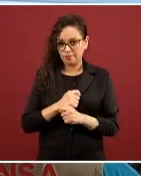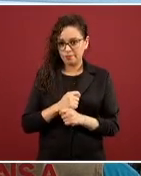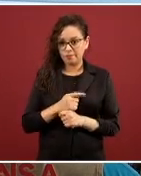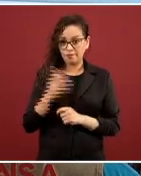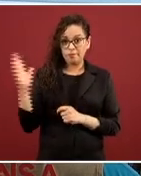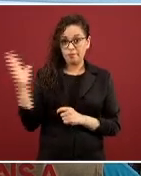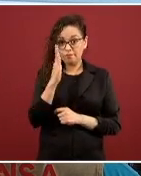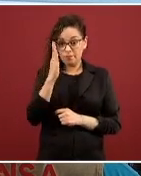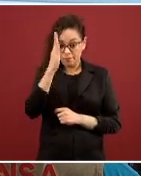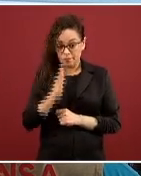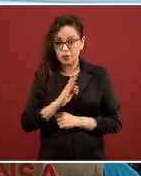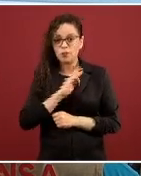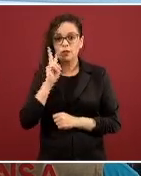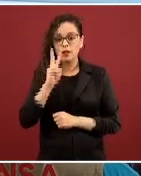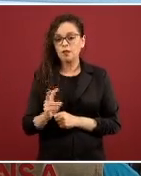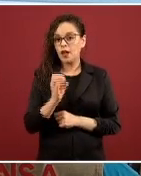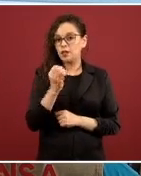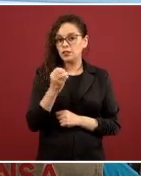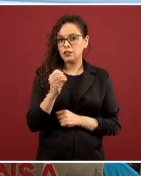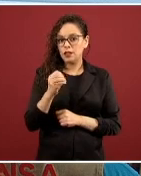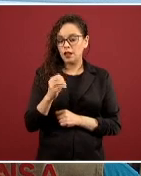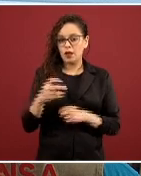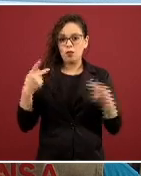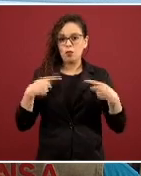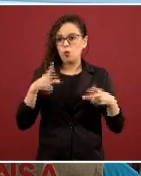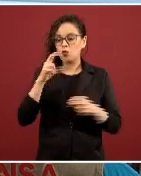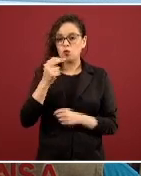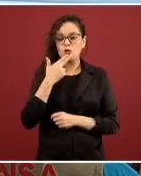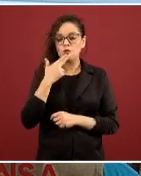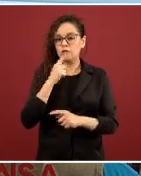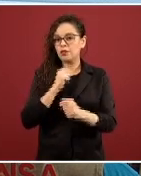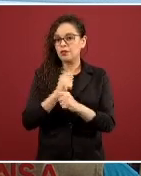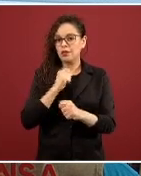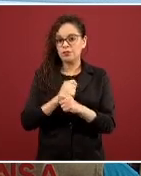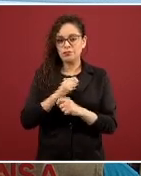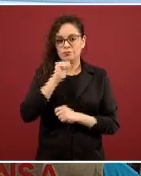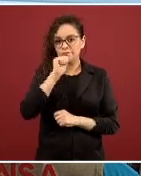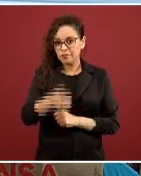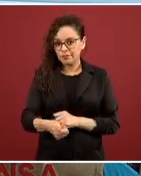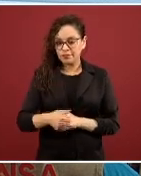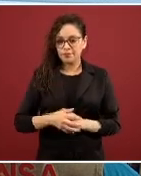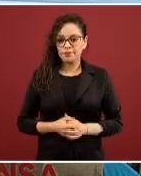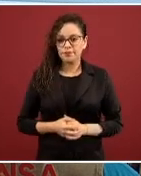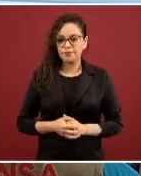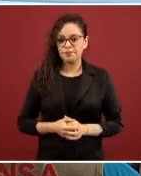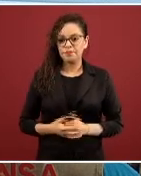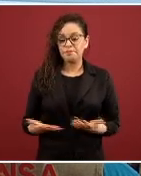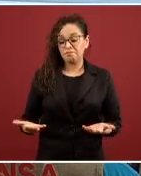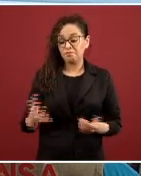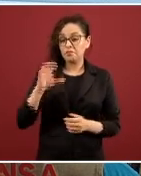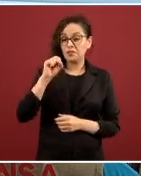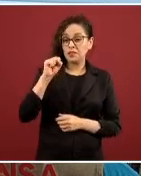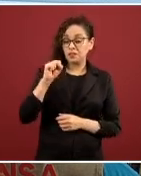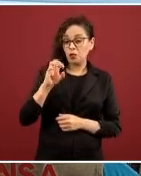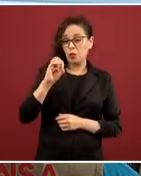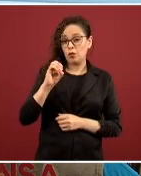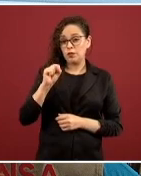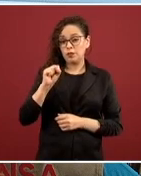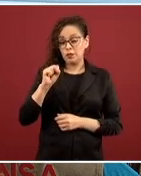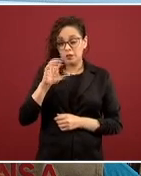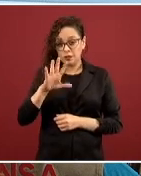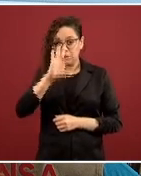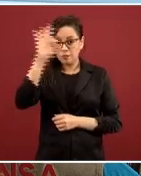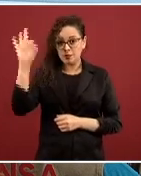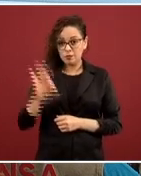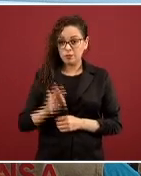de estos medios de transporte público. Y lo que se puede ver es que en promedio 60 a 65% de reducciones,